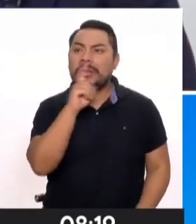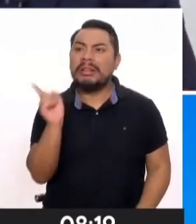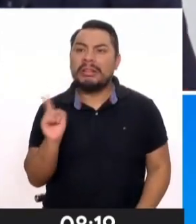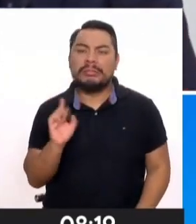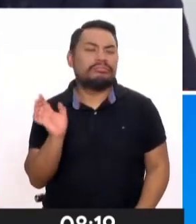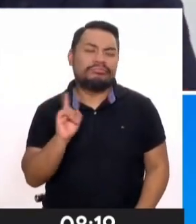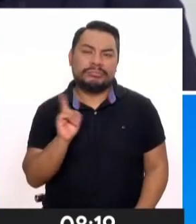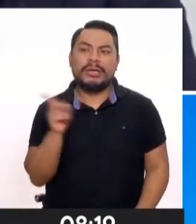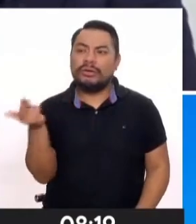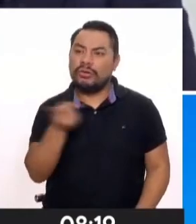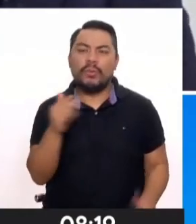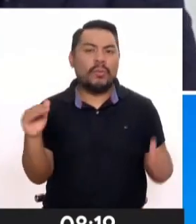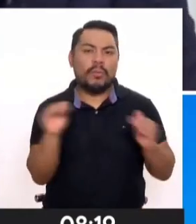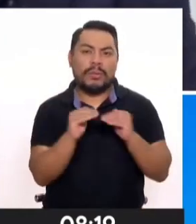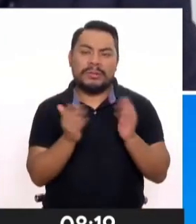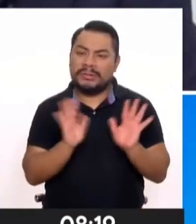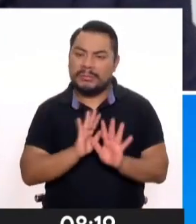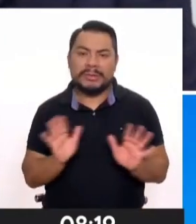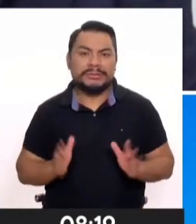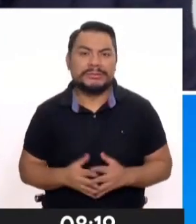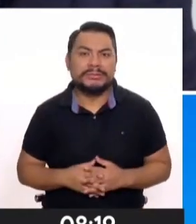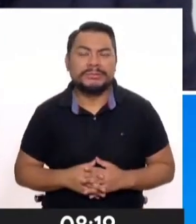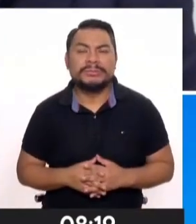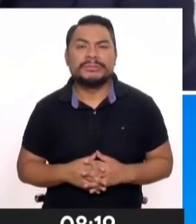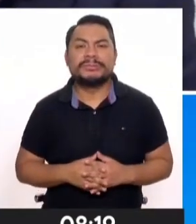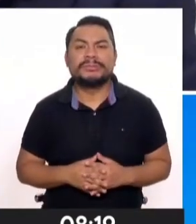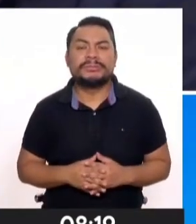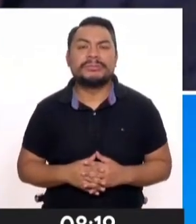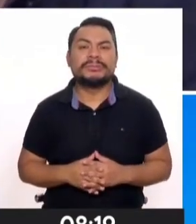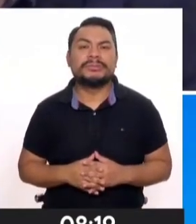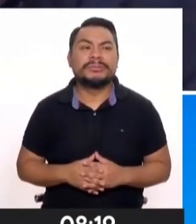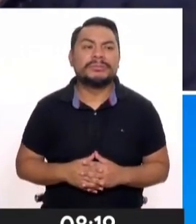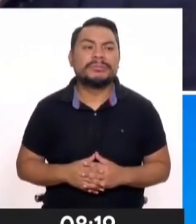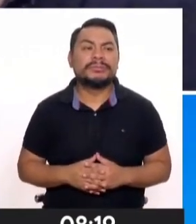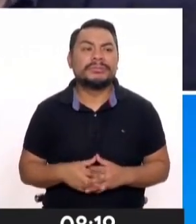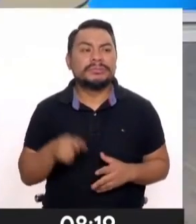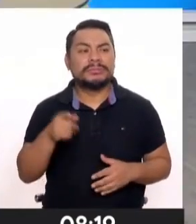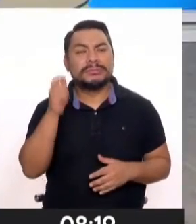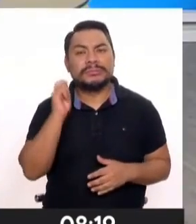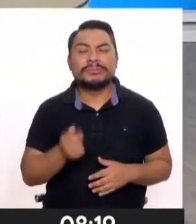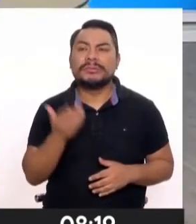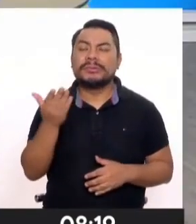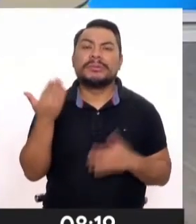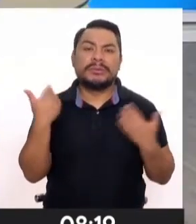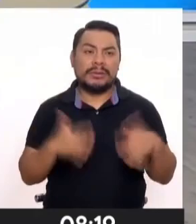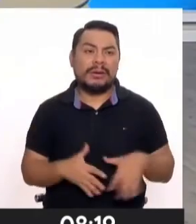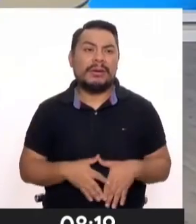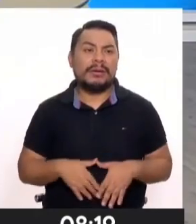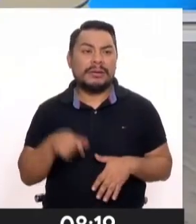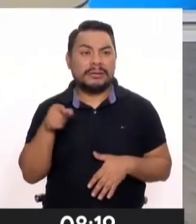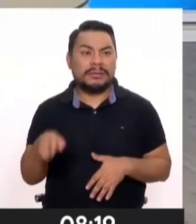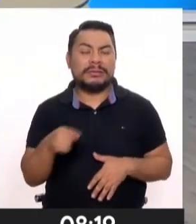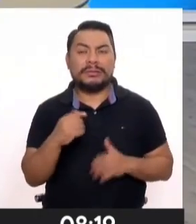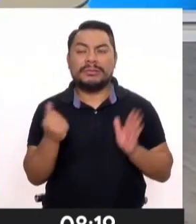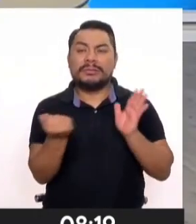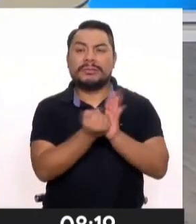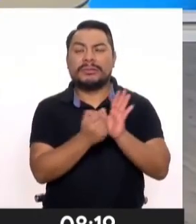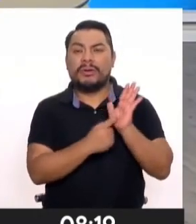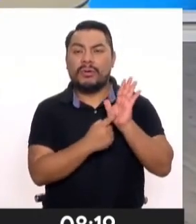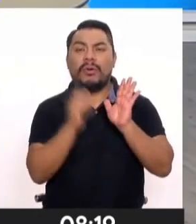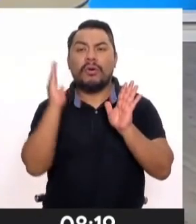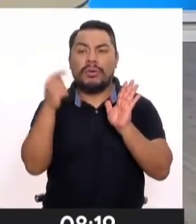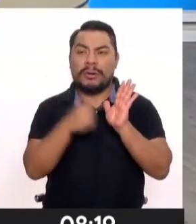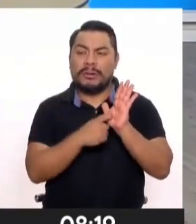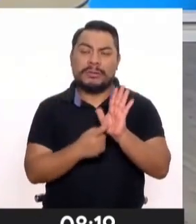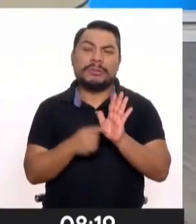todo el debate en este momento. Finalmente, magistrada, bueno, ya hay esta orden por parte, se